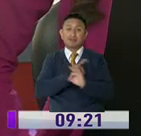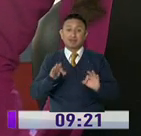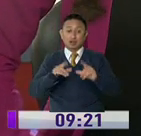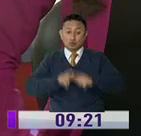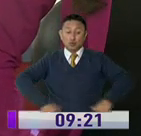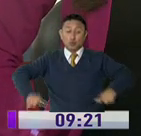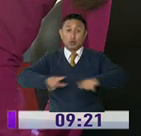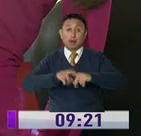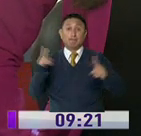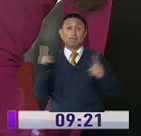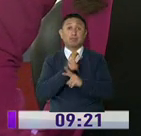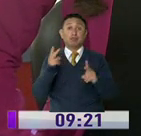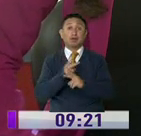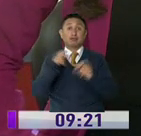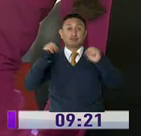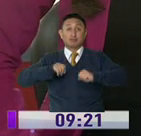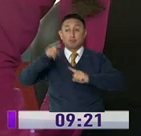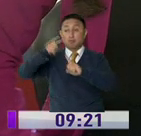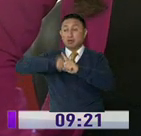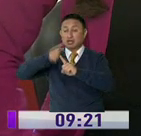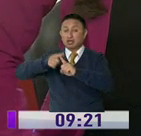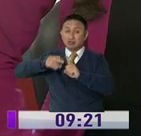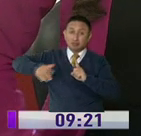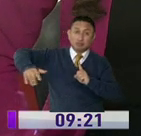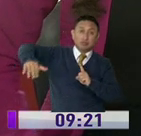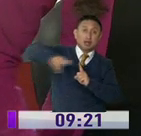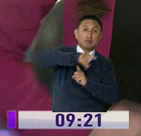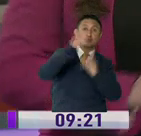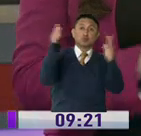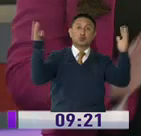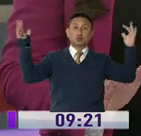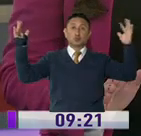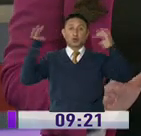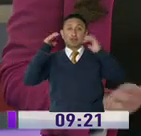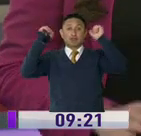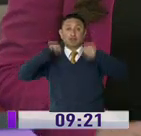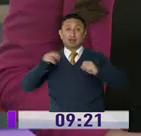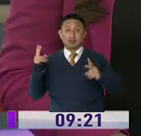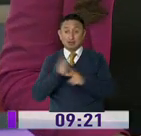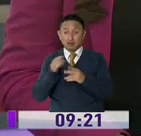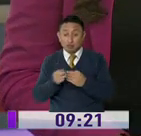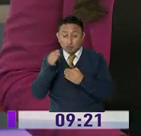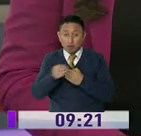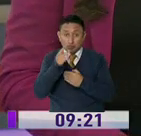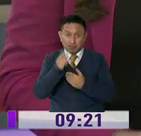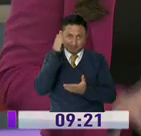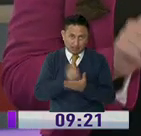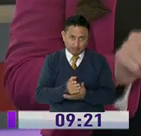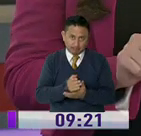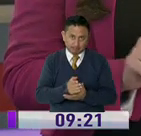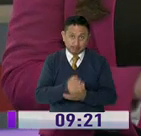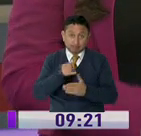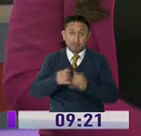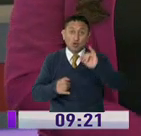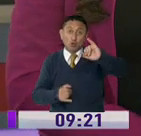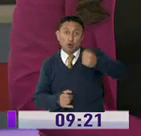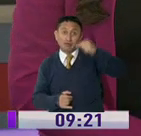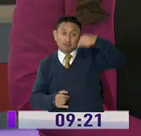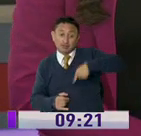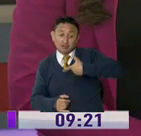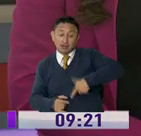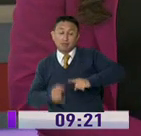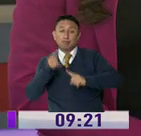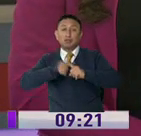los puntos críticos de la ciudad como mercados, plazas y parques. Esto para reducir los riesgos del contagio del coronavirus. Este jueves se